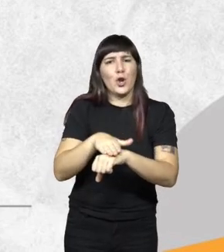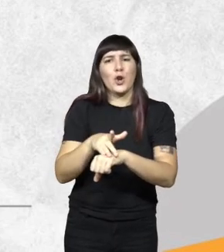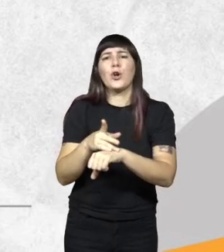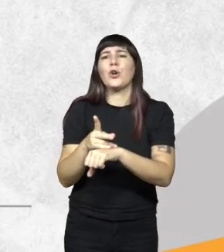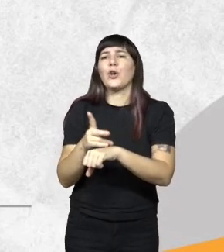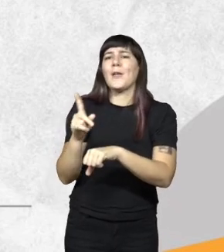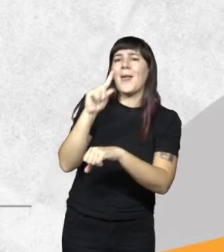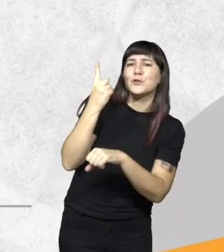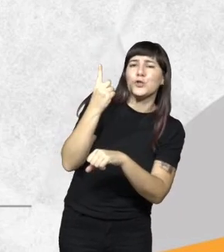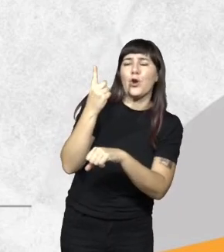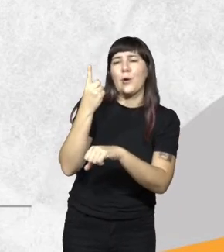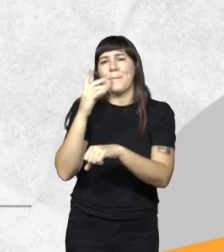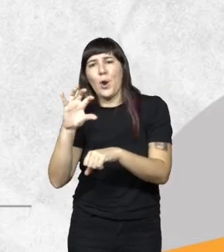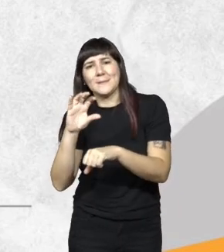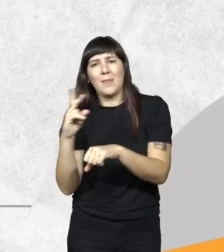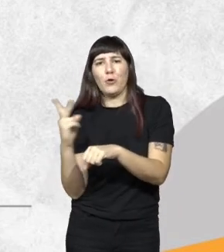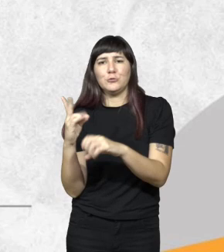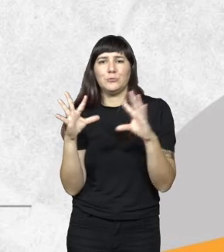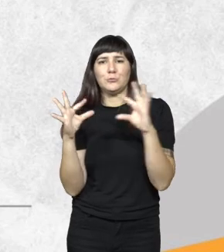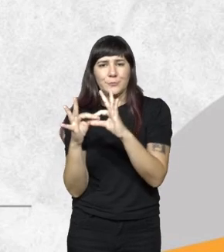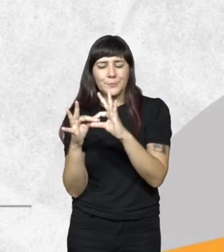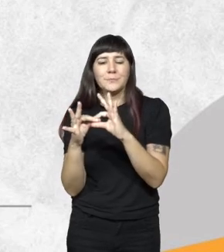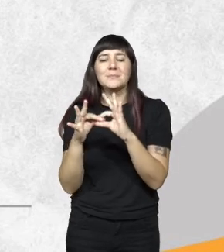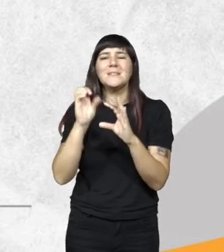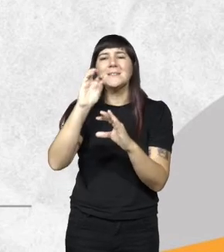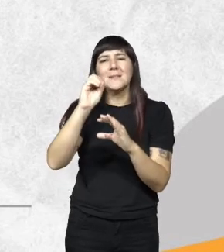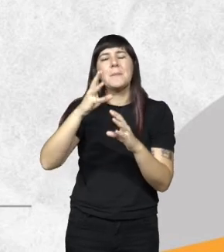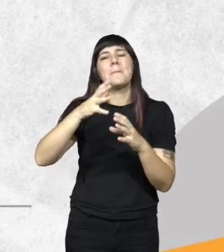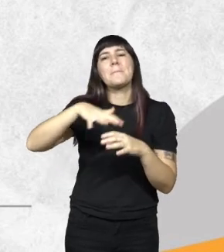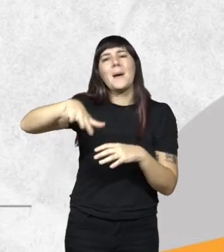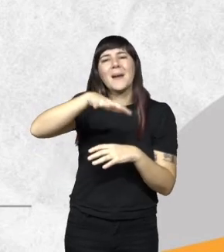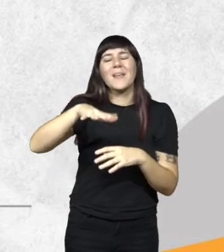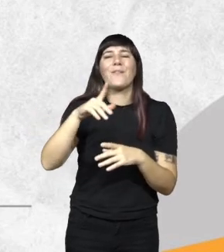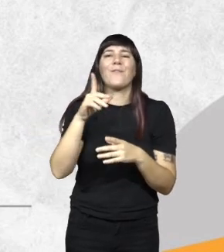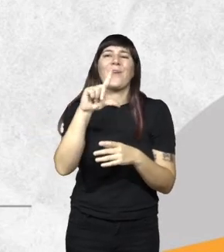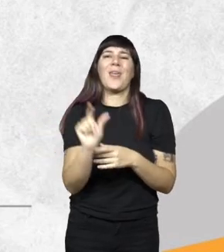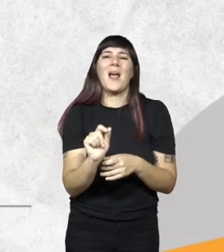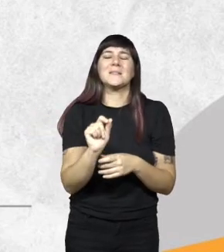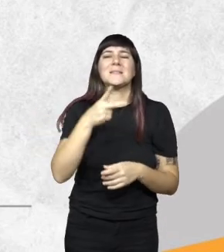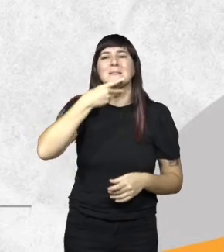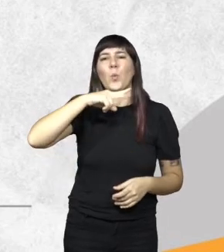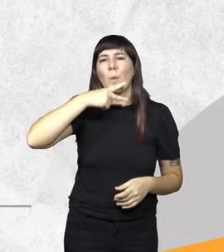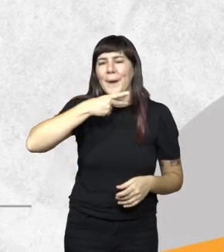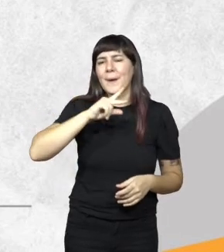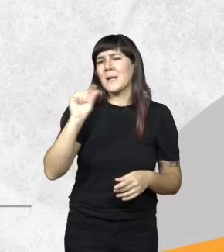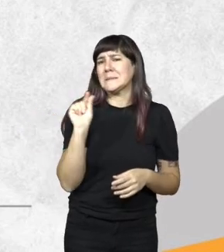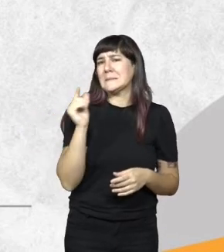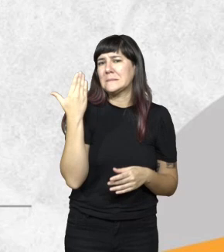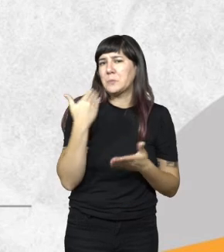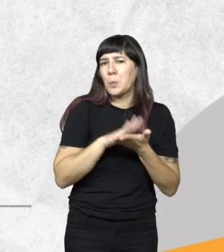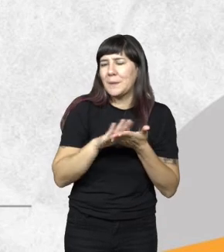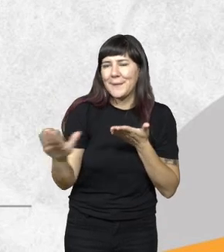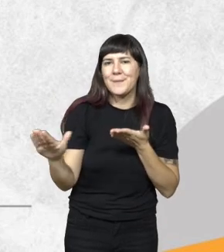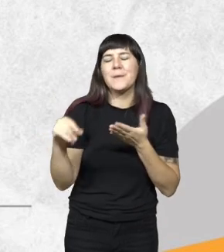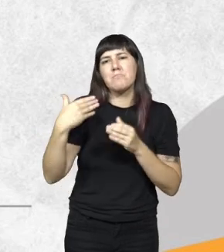nación provincia y nación que se denomina Parque Federal Campo San Juan una experiencia nueva que la estamos llevando adelante